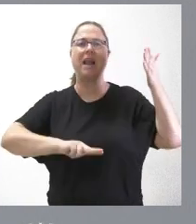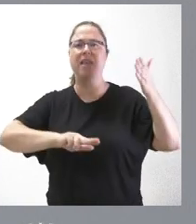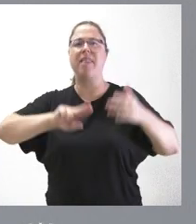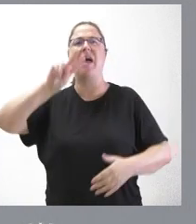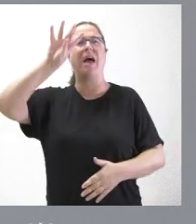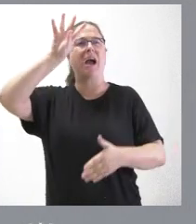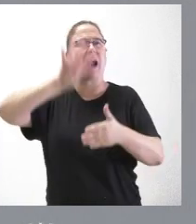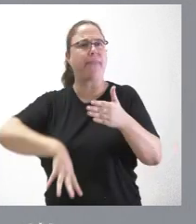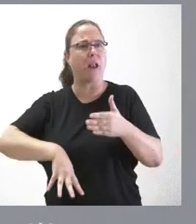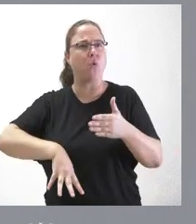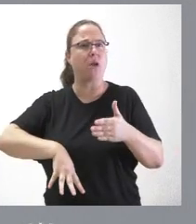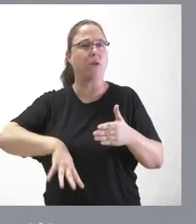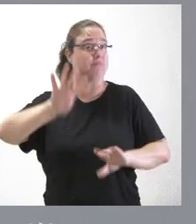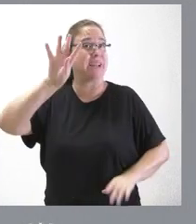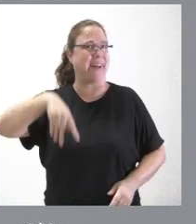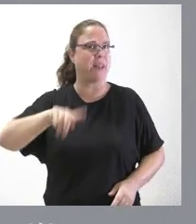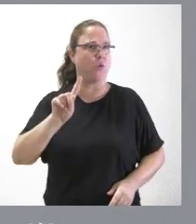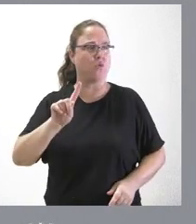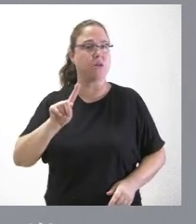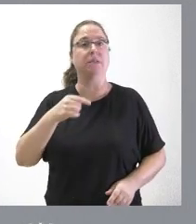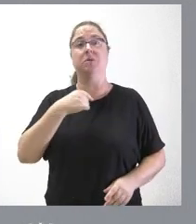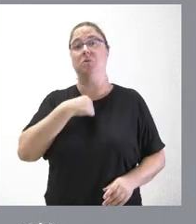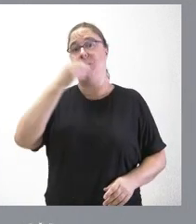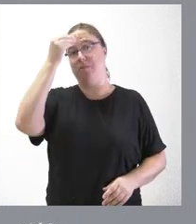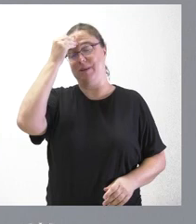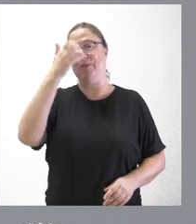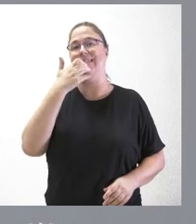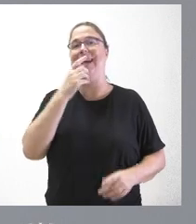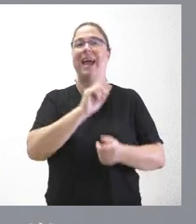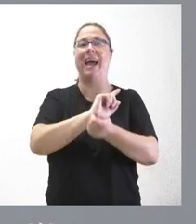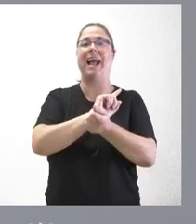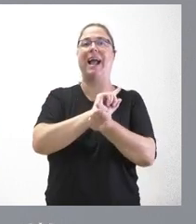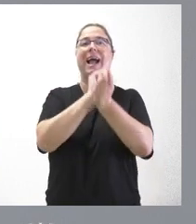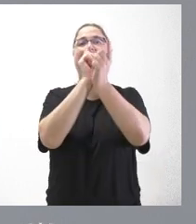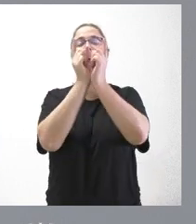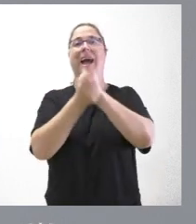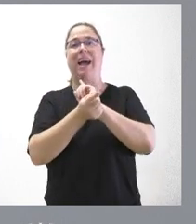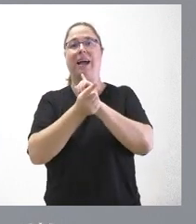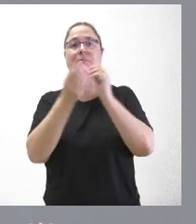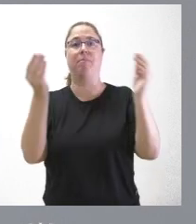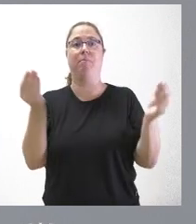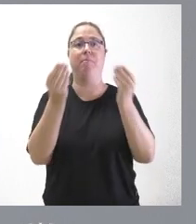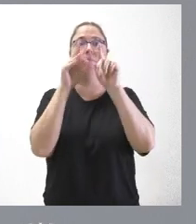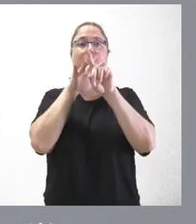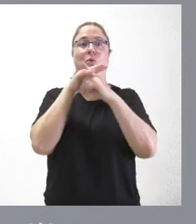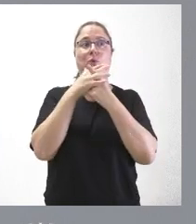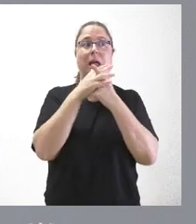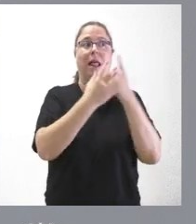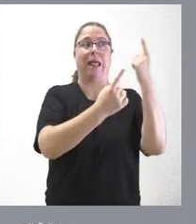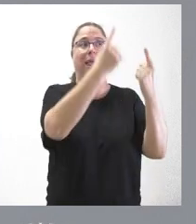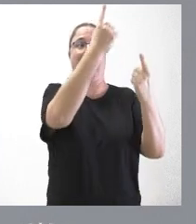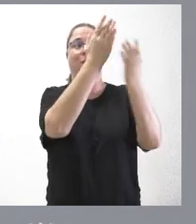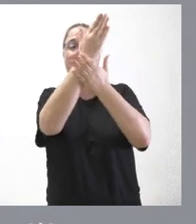Por tanto, a mí que se establezca un cambio que mejore la situación de unas comunidades